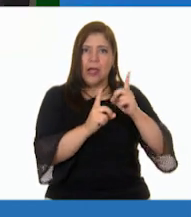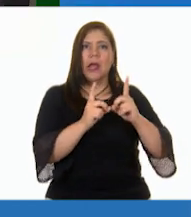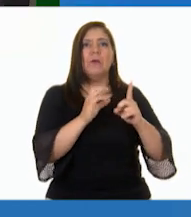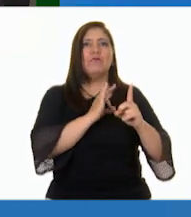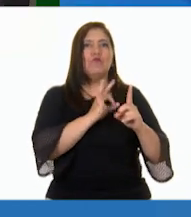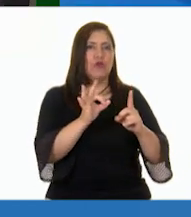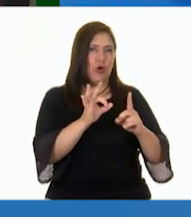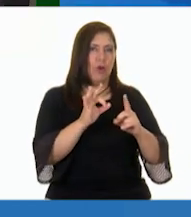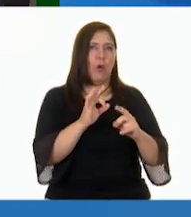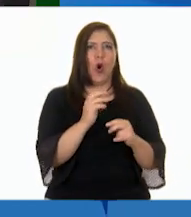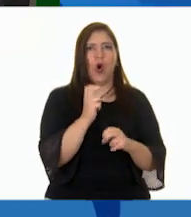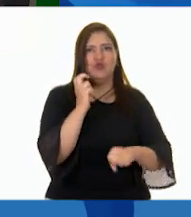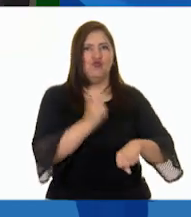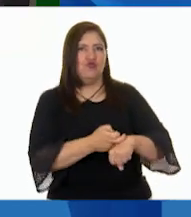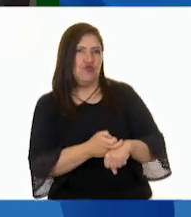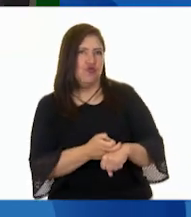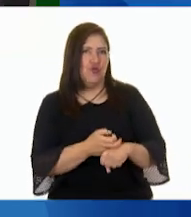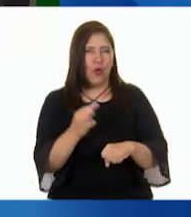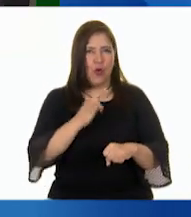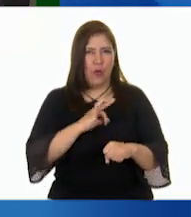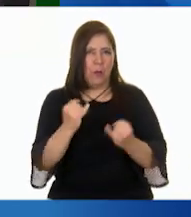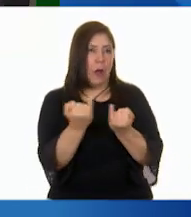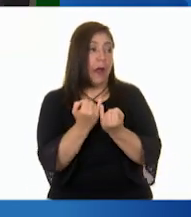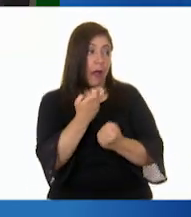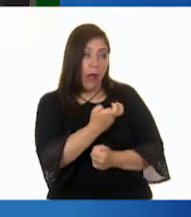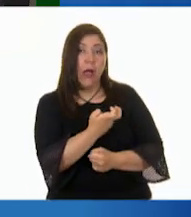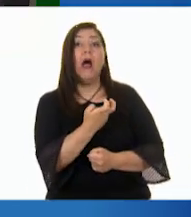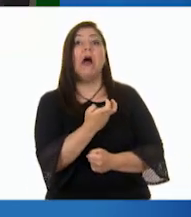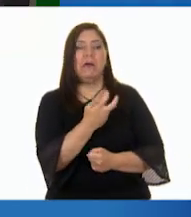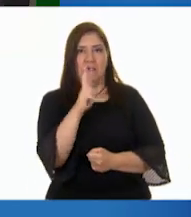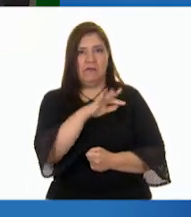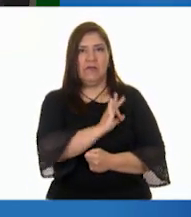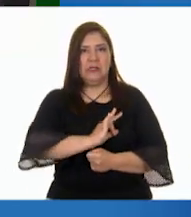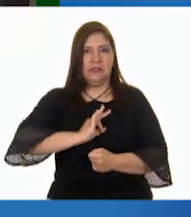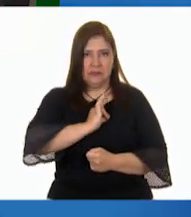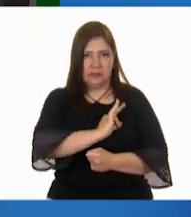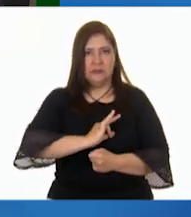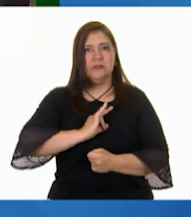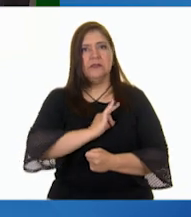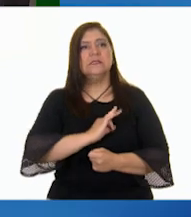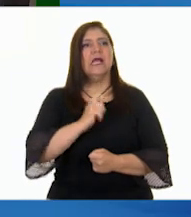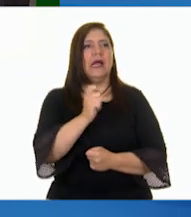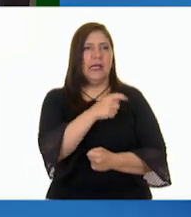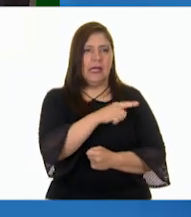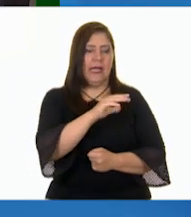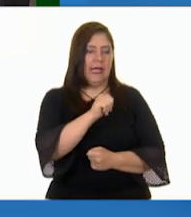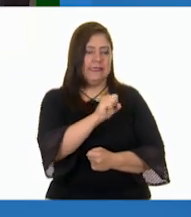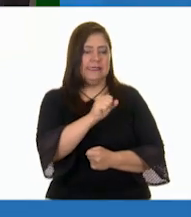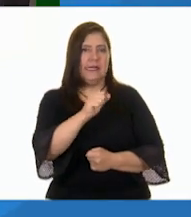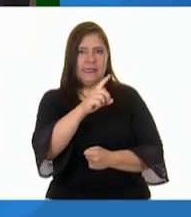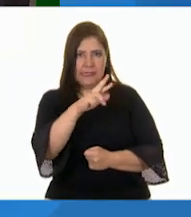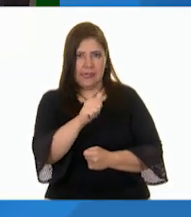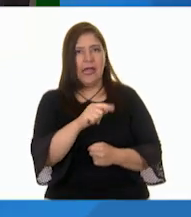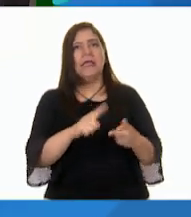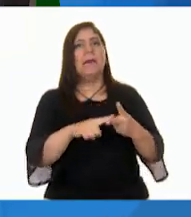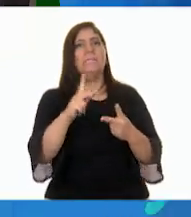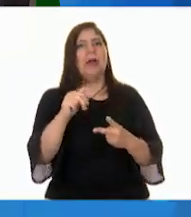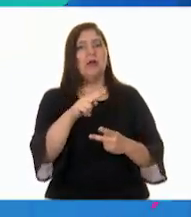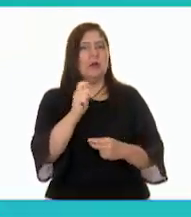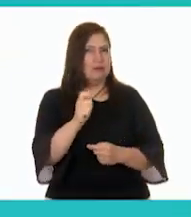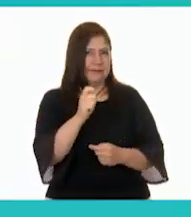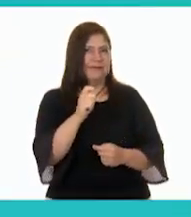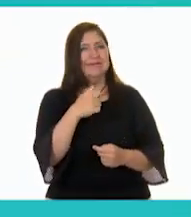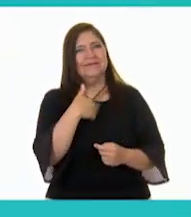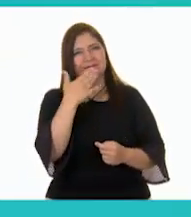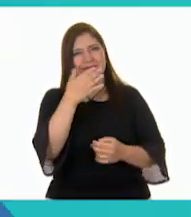contacto que es bastante rudo, ¿verdad? Las felicitamos por eso. Y, bueno, pues, muchísimas gracias a Casandra y a Pau. Y nosotros volvemos al